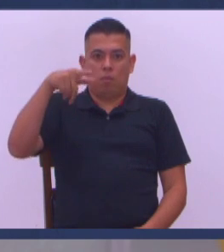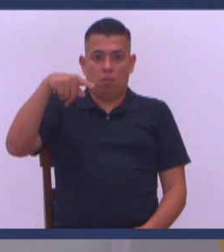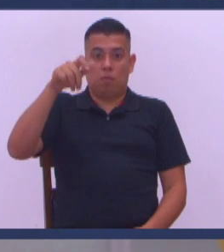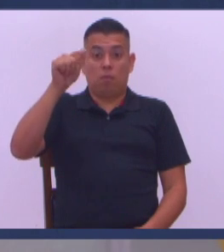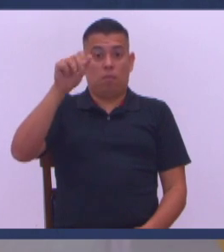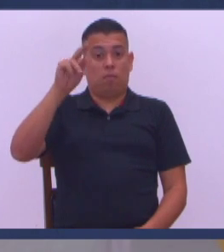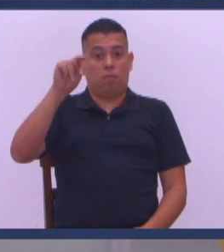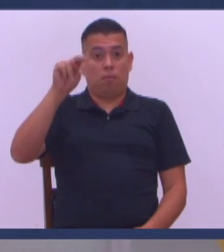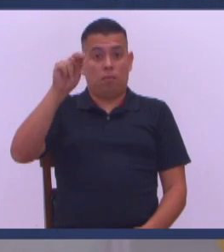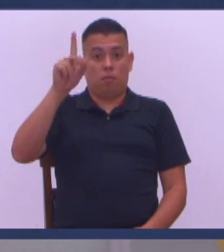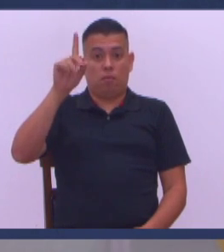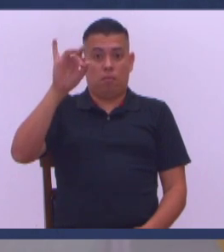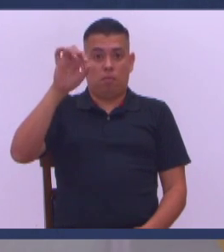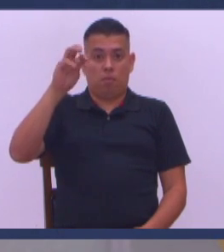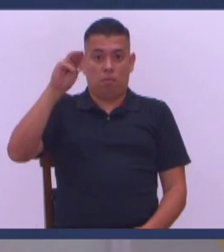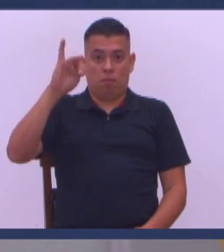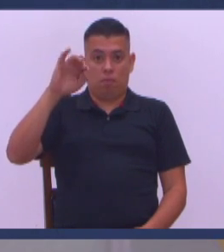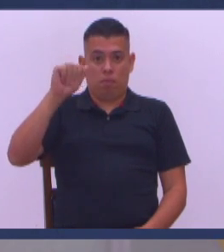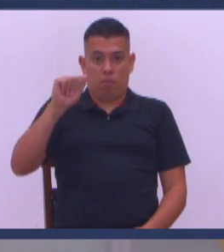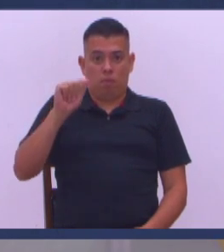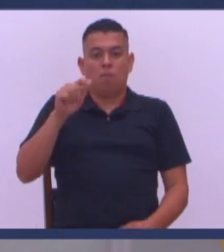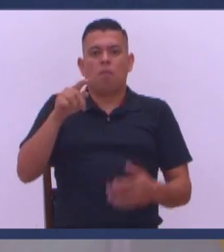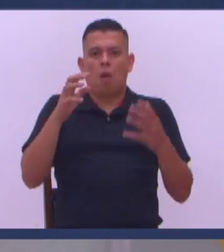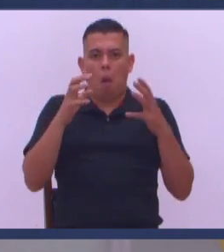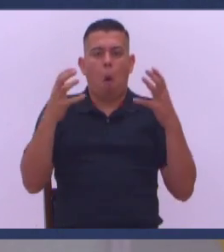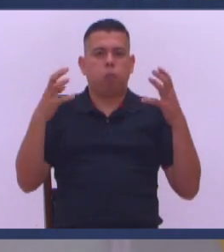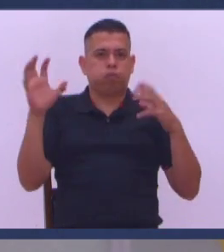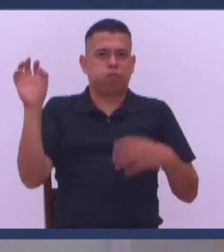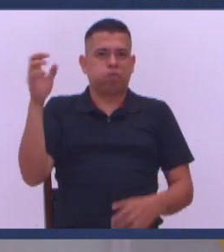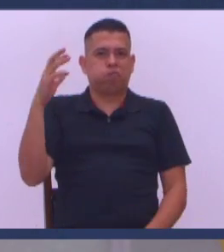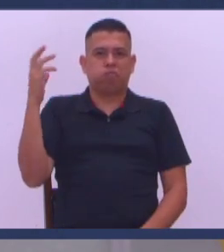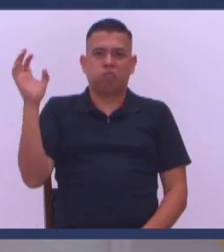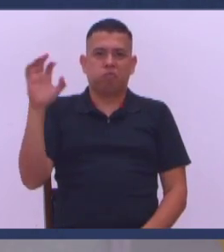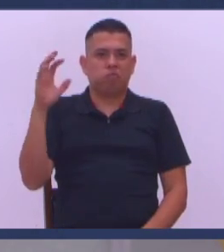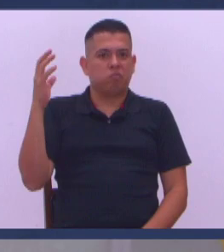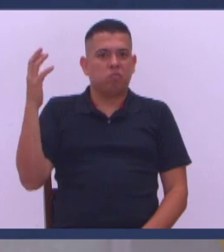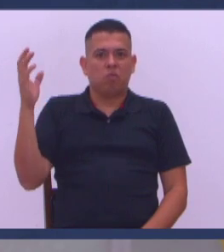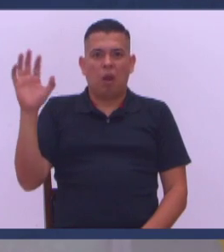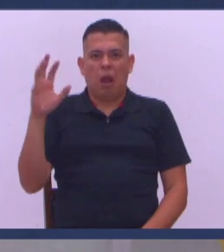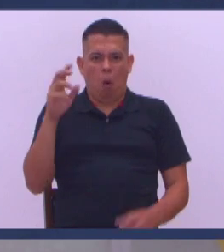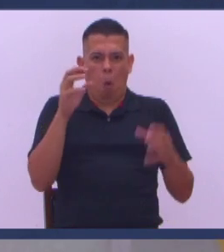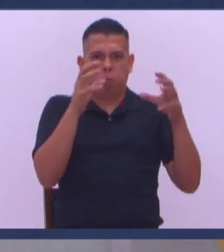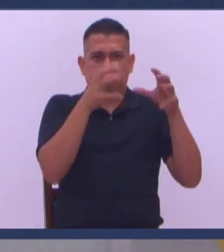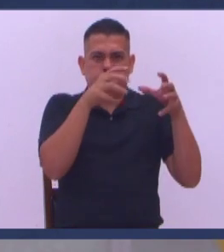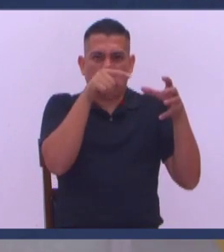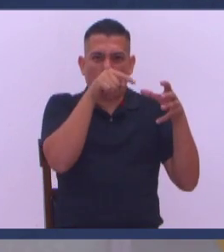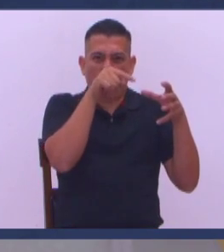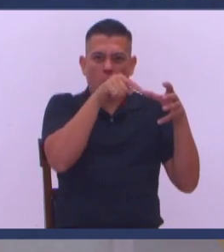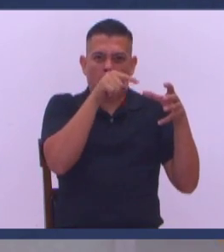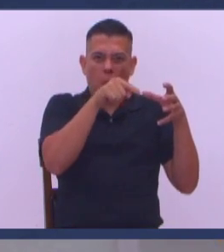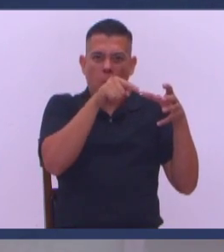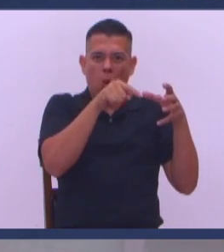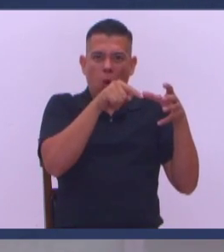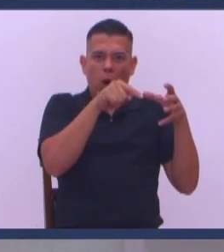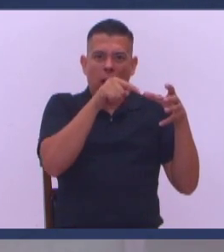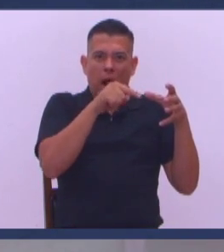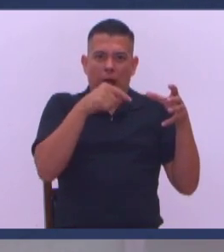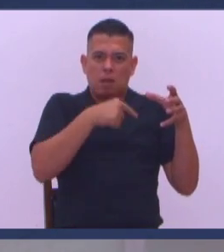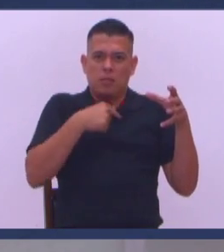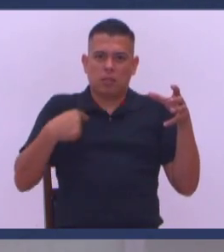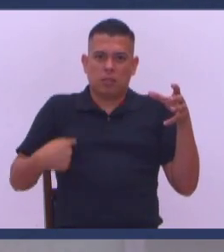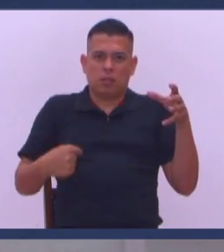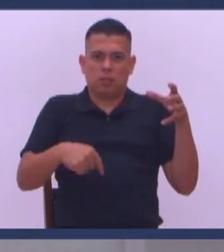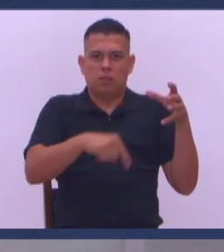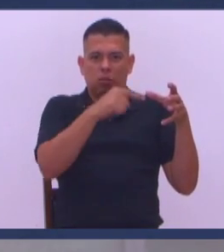Estamos en una situación muy difícil en el mundo entero Ya en el lugar donde se acuñó, donde comenzó este brote de este